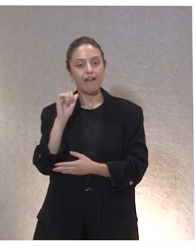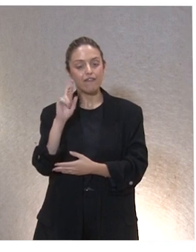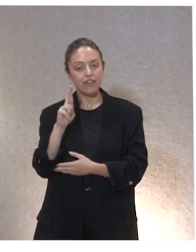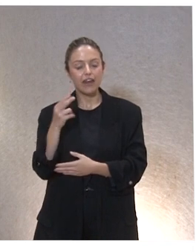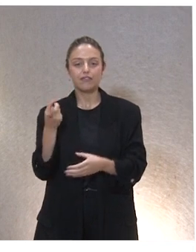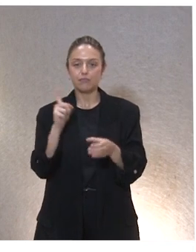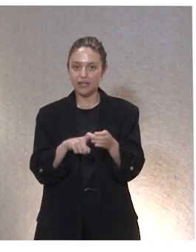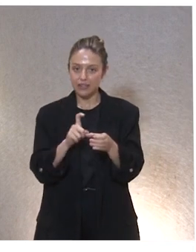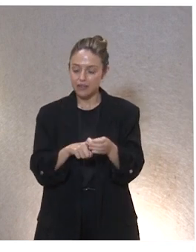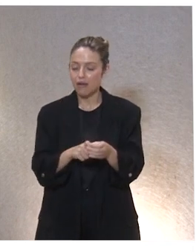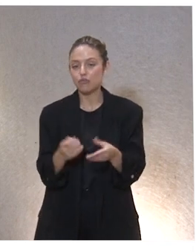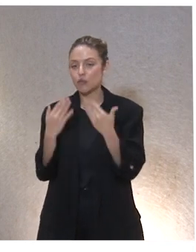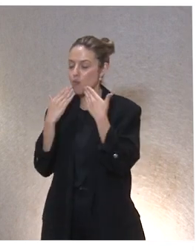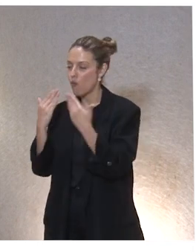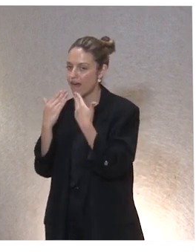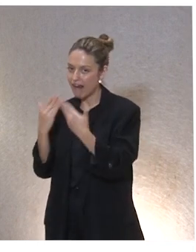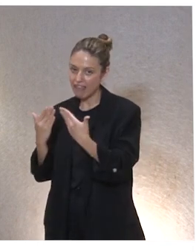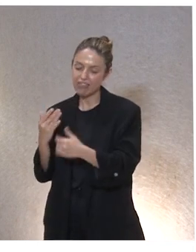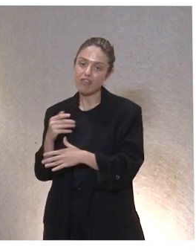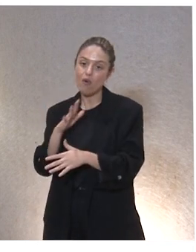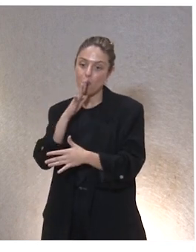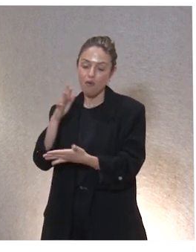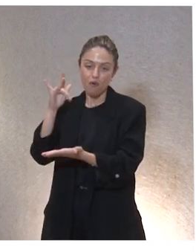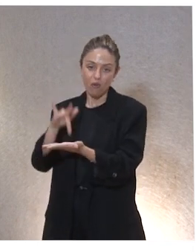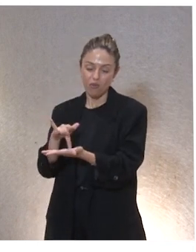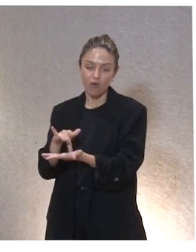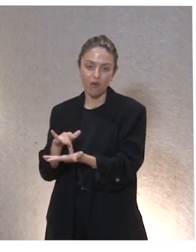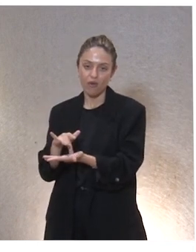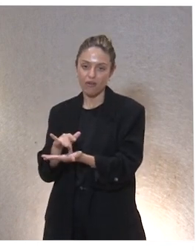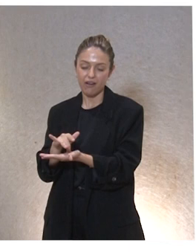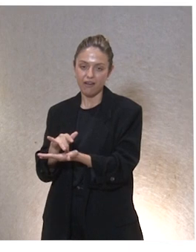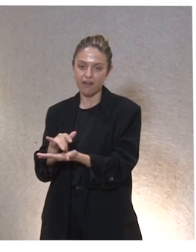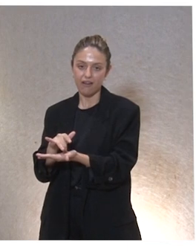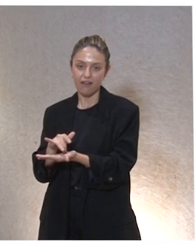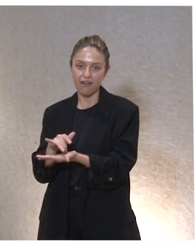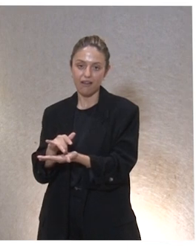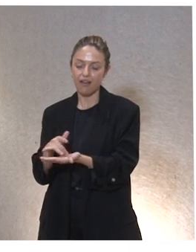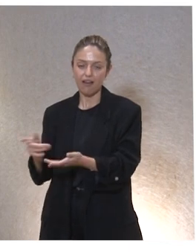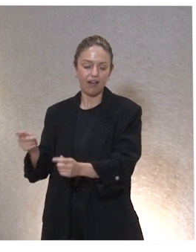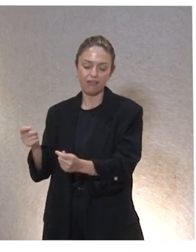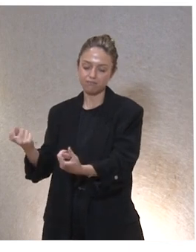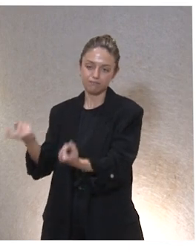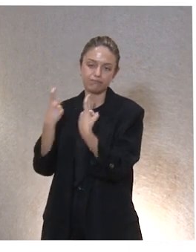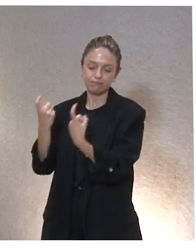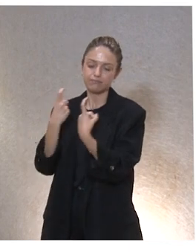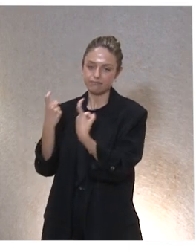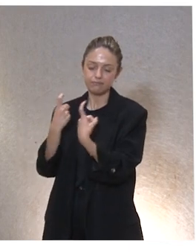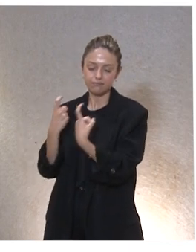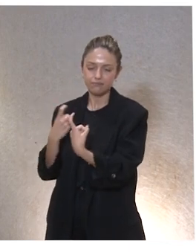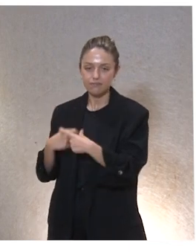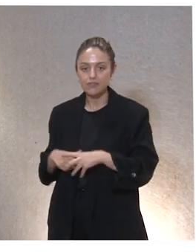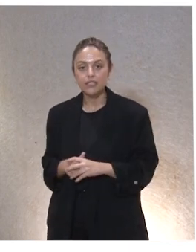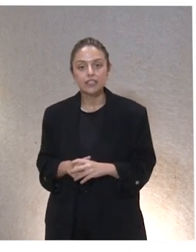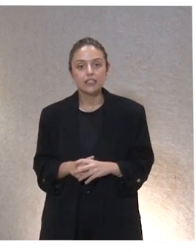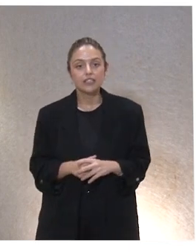Le tenemos mucho que agradecer lo que en su momento nos fue aportando, con Marije y